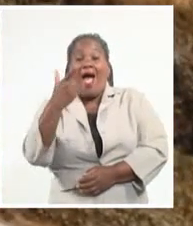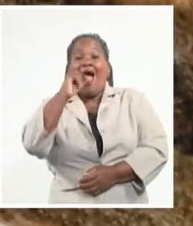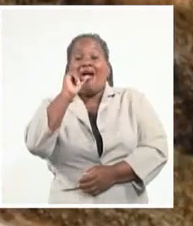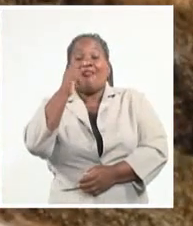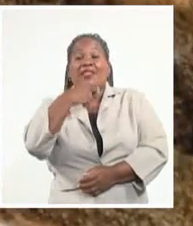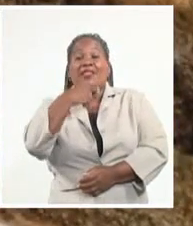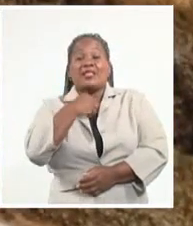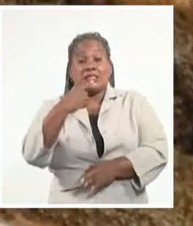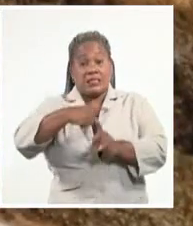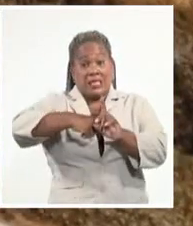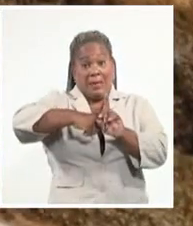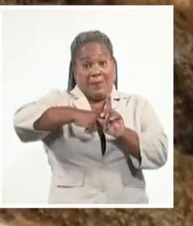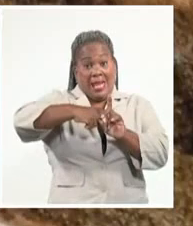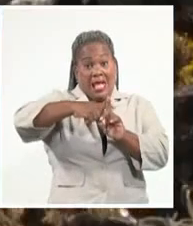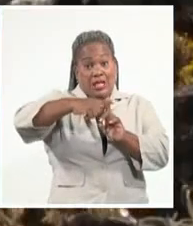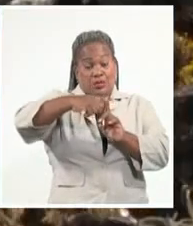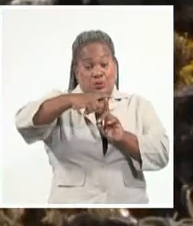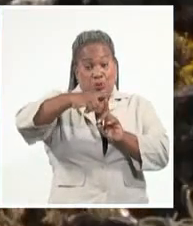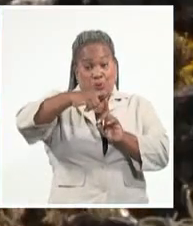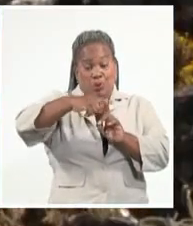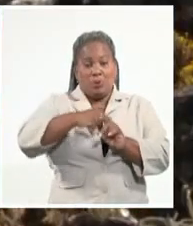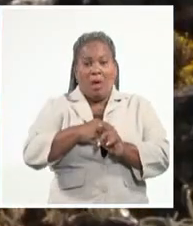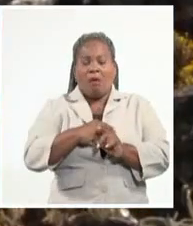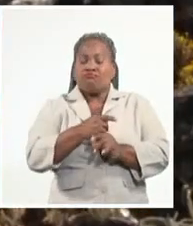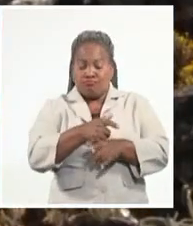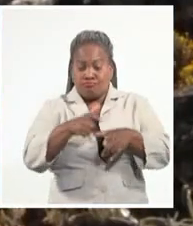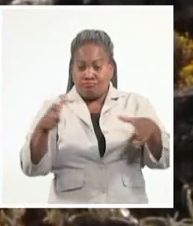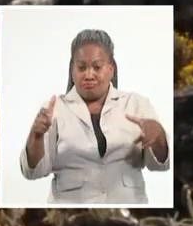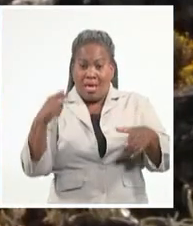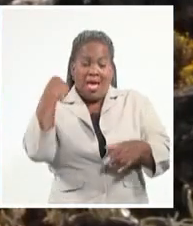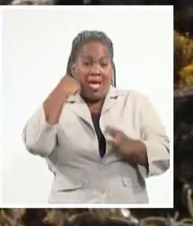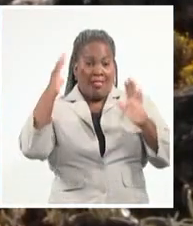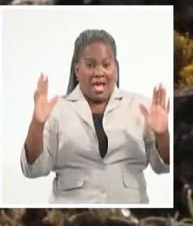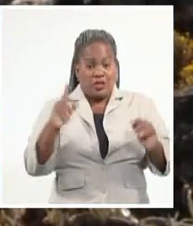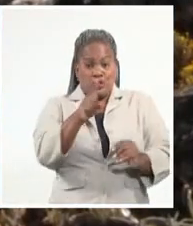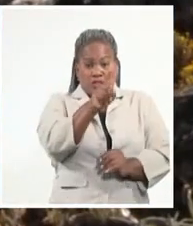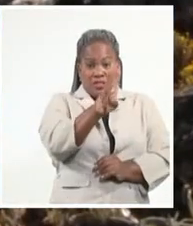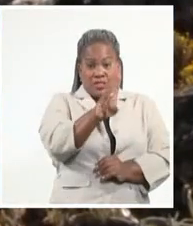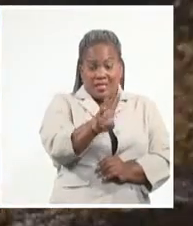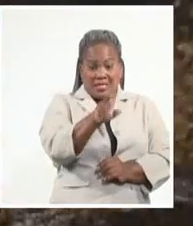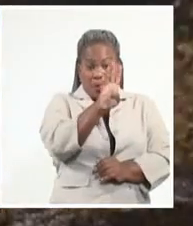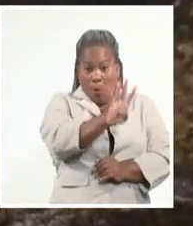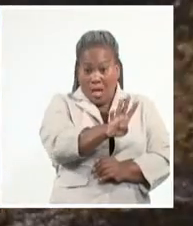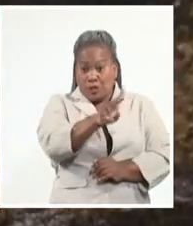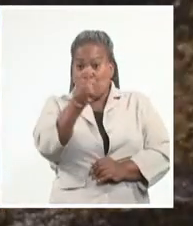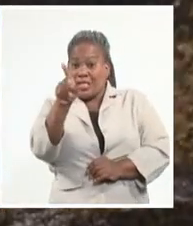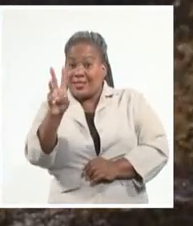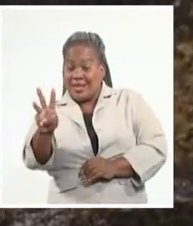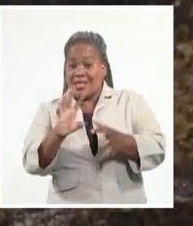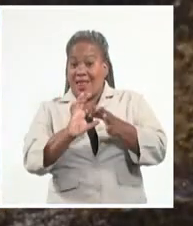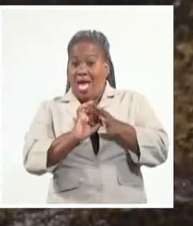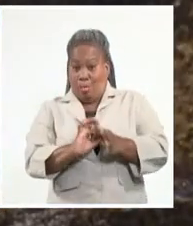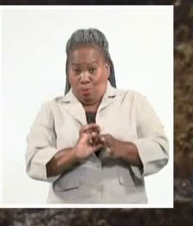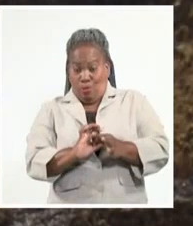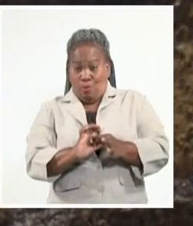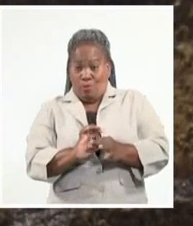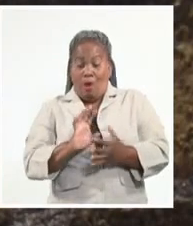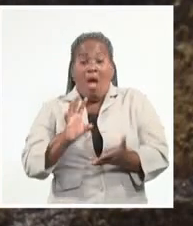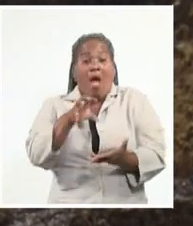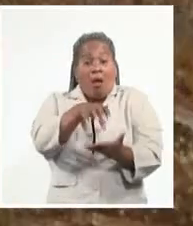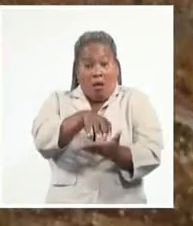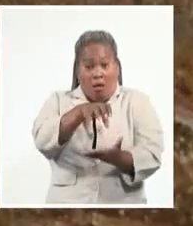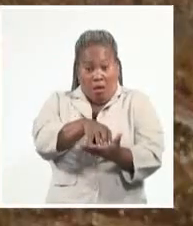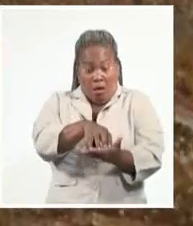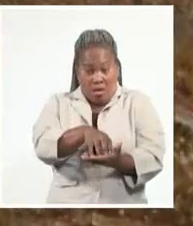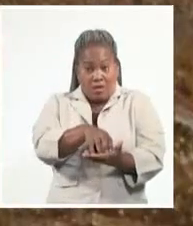temperaturas la mayor parte del año, entre los 4 y los 13 grados Celsius. Allí se ubica uno de